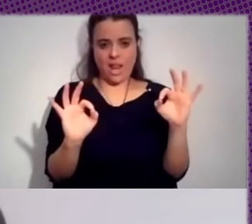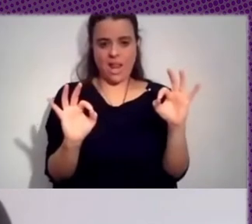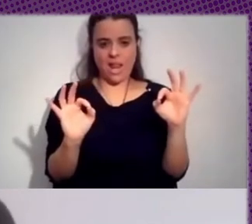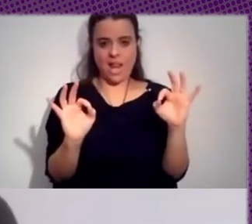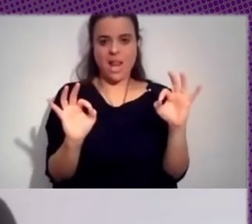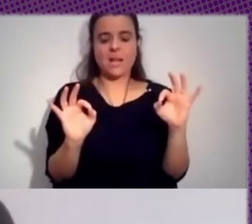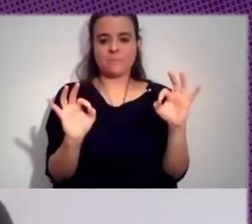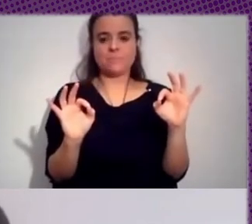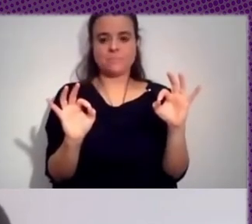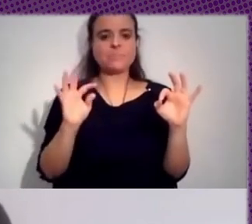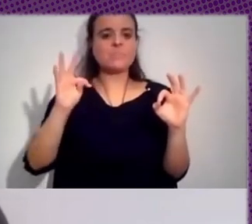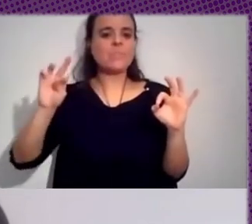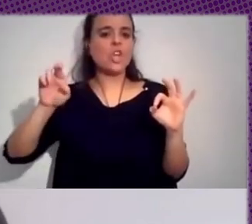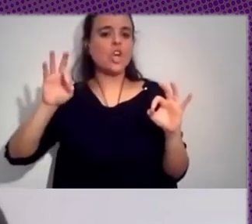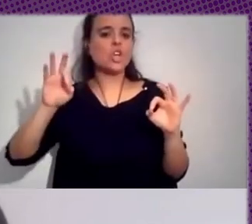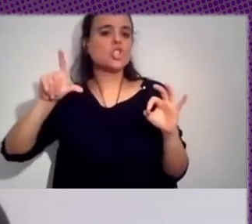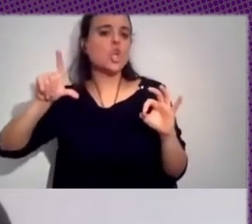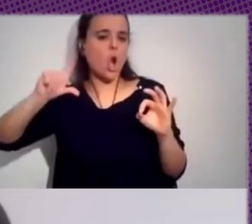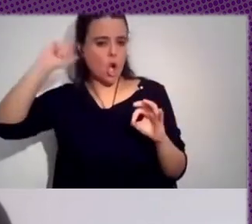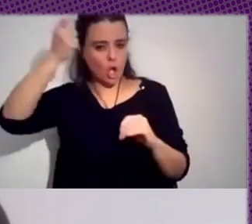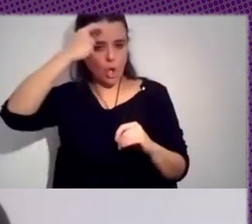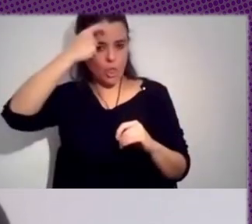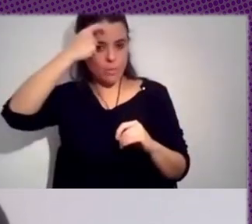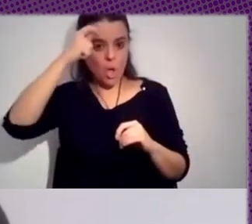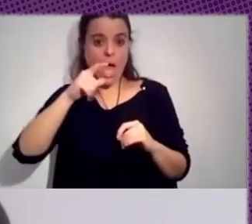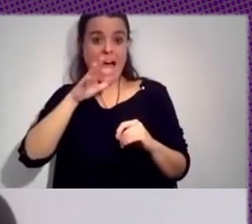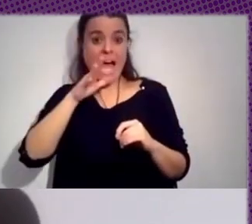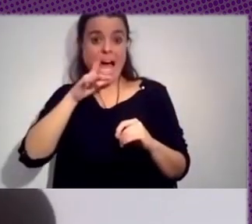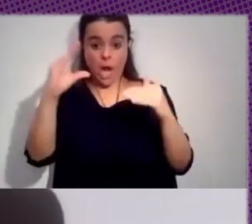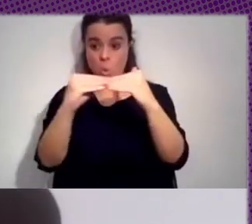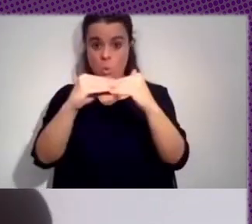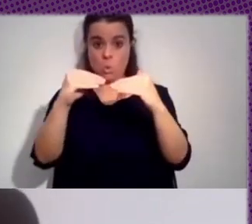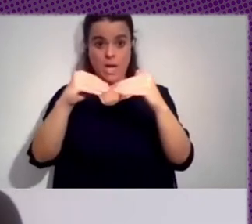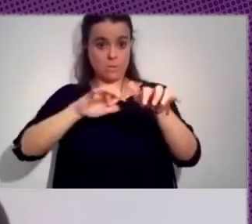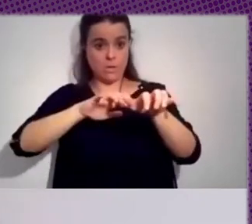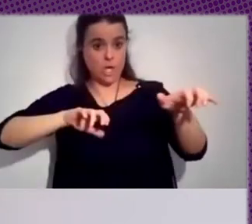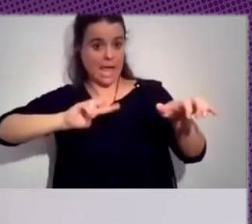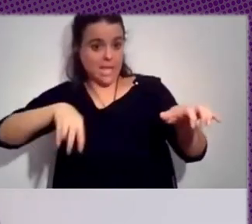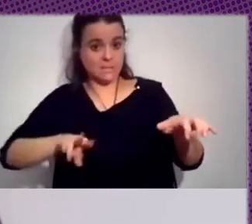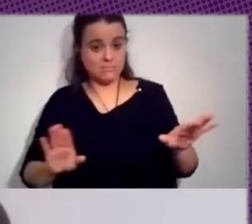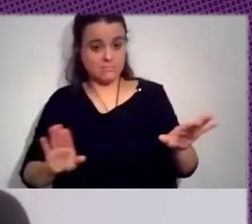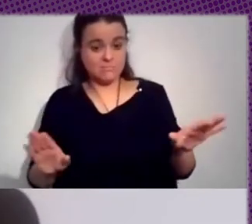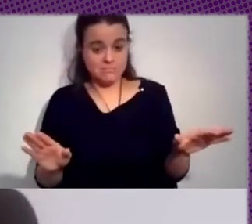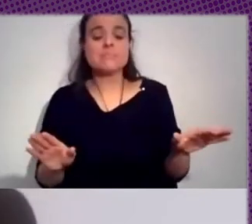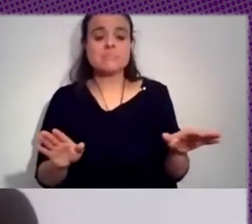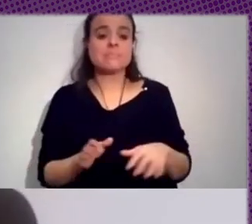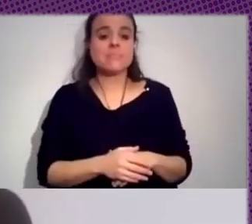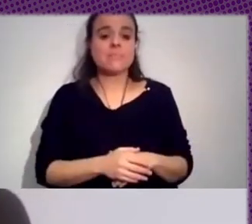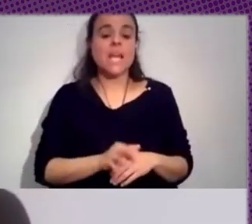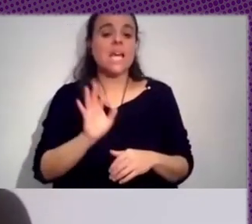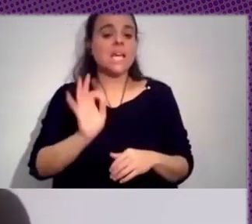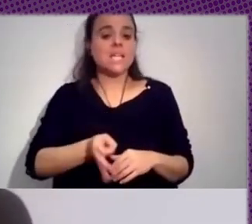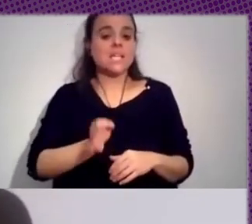mundo, la mitad del mundo de usuarios son trolls, ¿no? Por esta polarización. Entonces, bueno, sí que es verdad que hay que tener